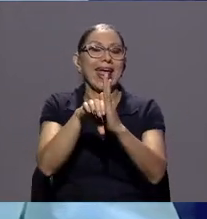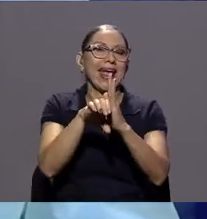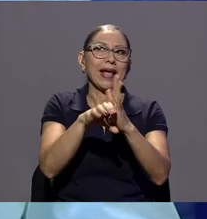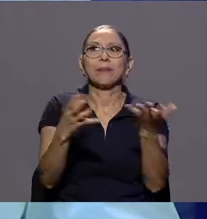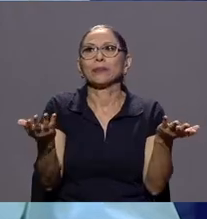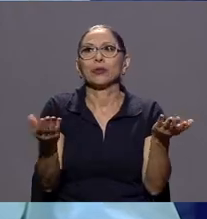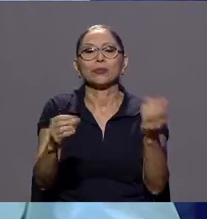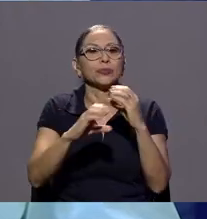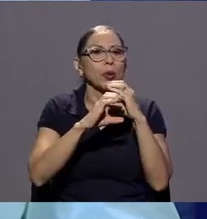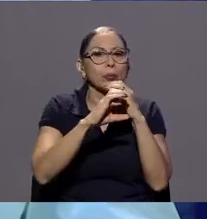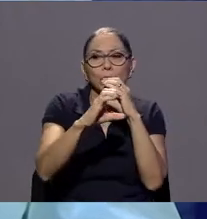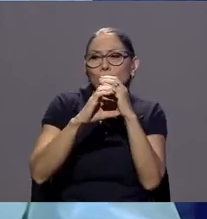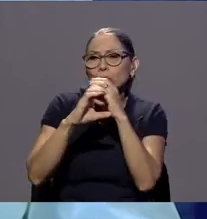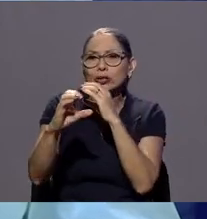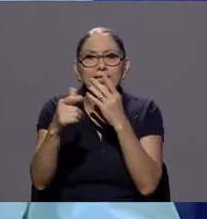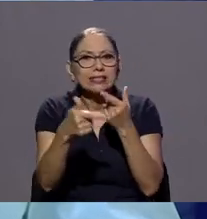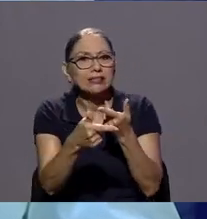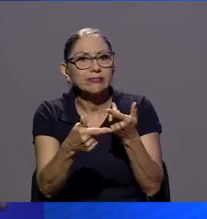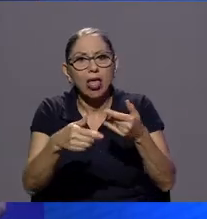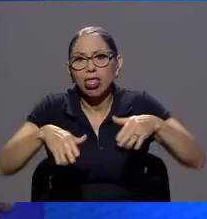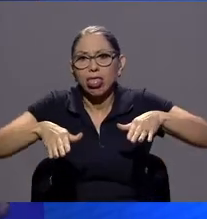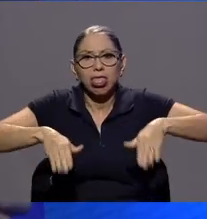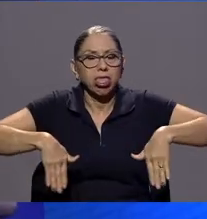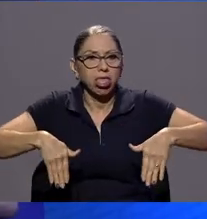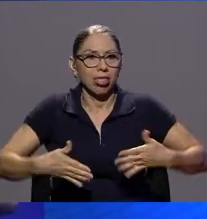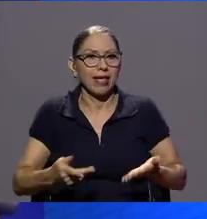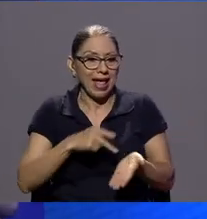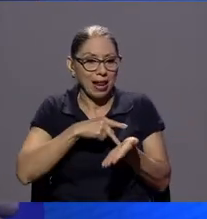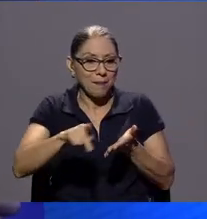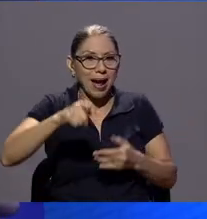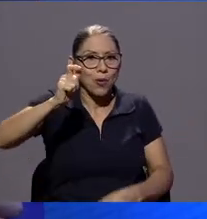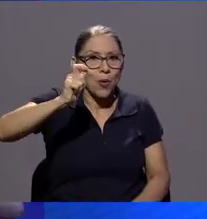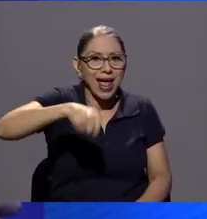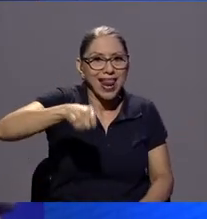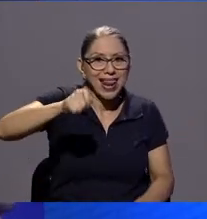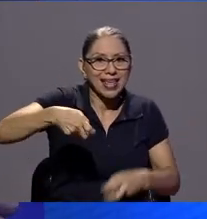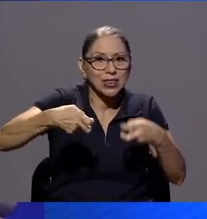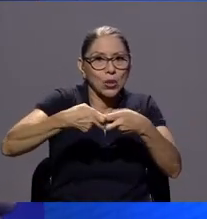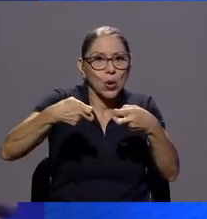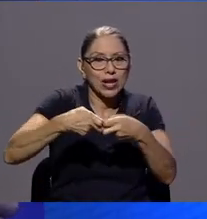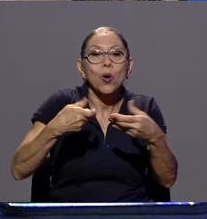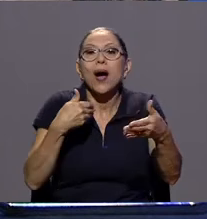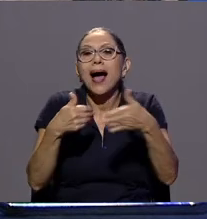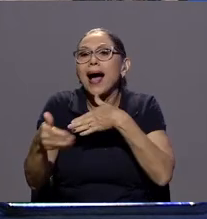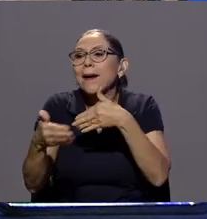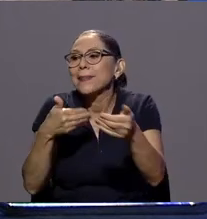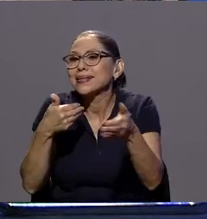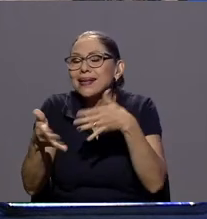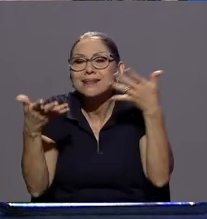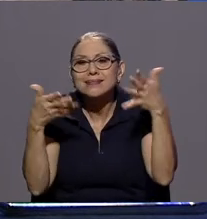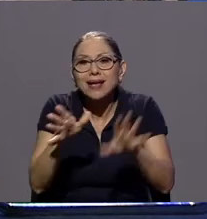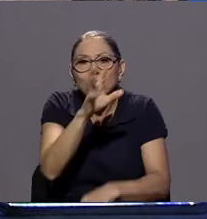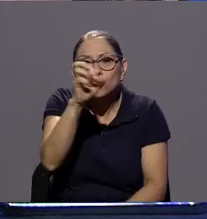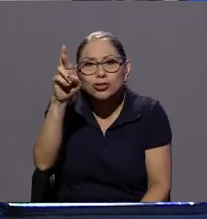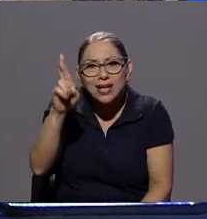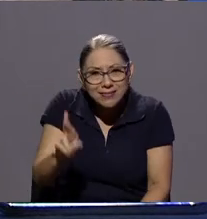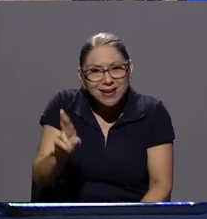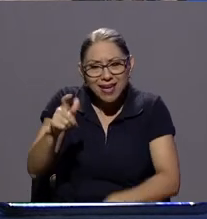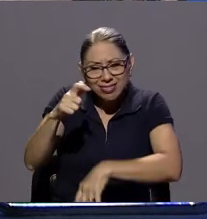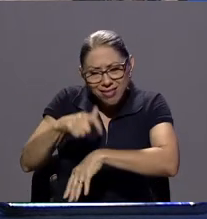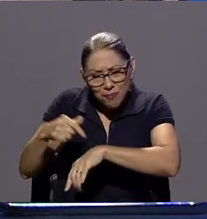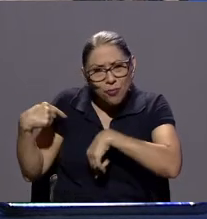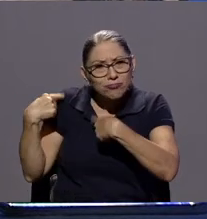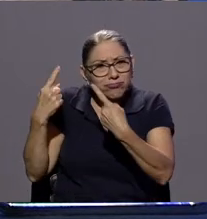no se ha implementado el pago electrónico a pesar de que costa rica tiene ya bastante tiempo de tener la tecnología y la